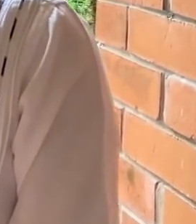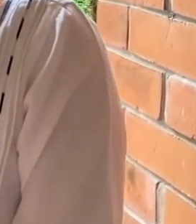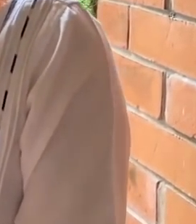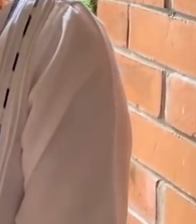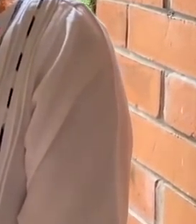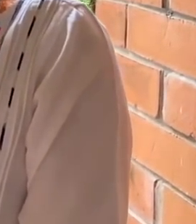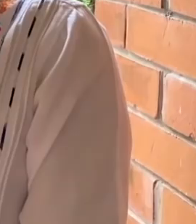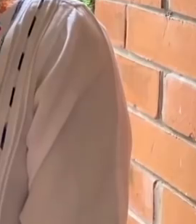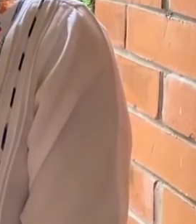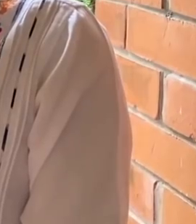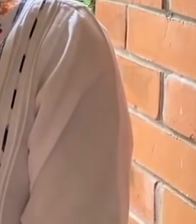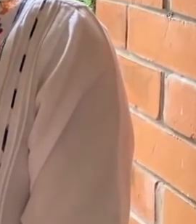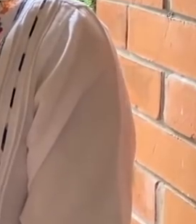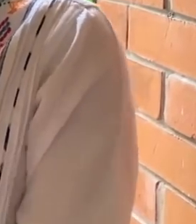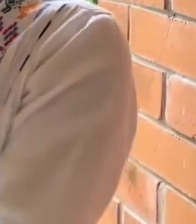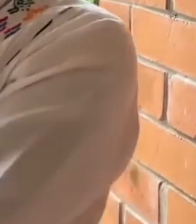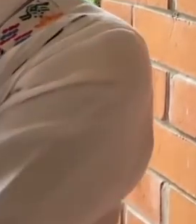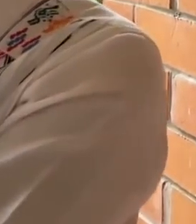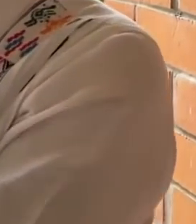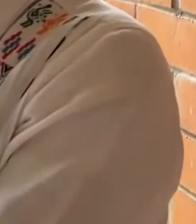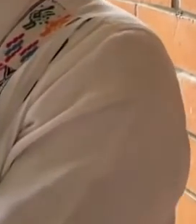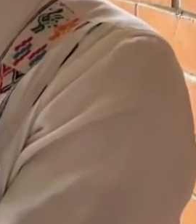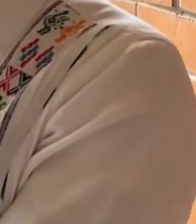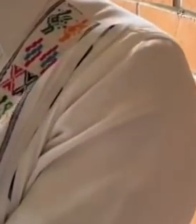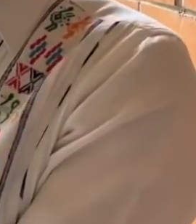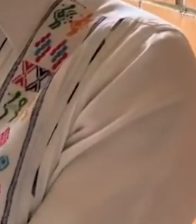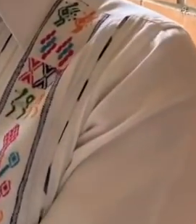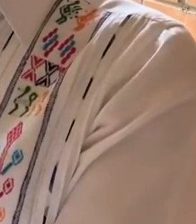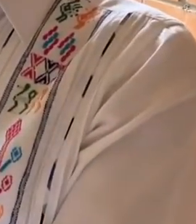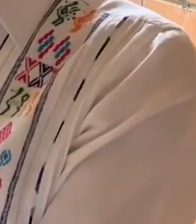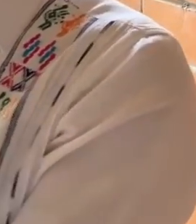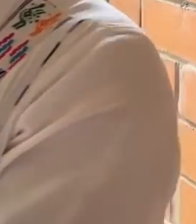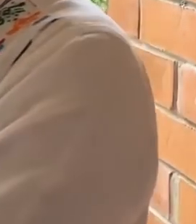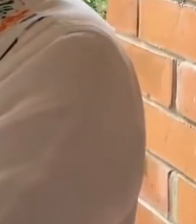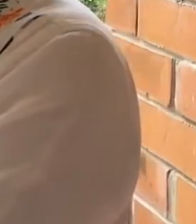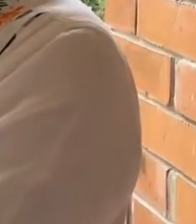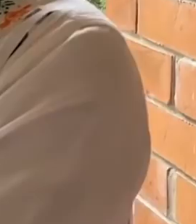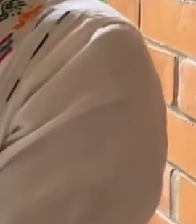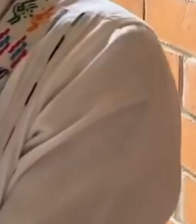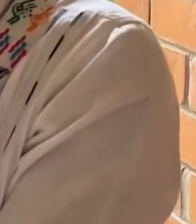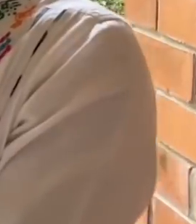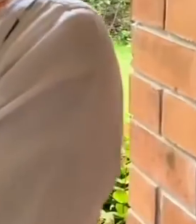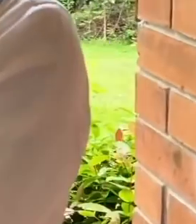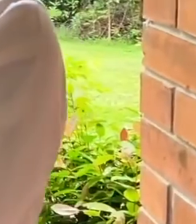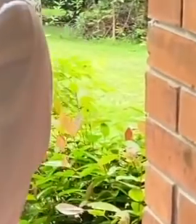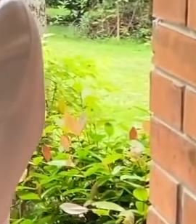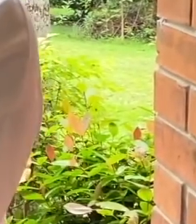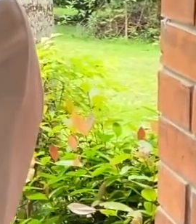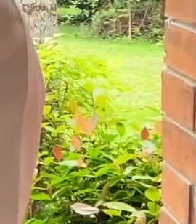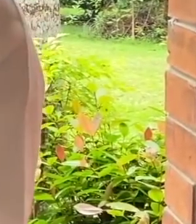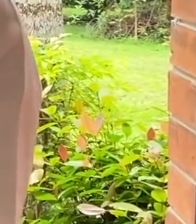se va a reprimir al pueblo. Es mejor poner una valla que poner frente a